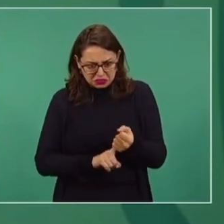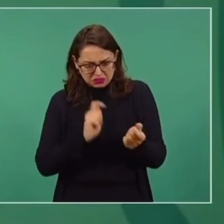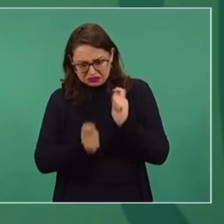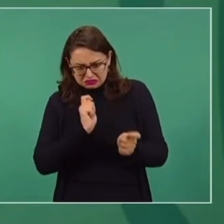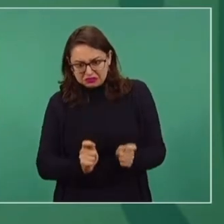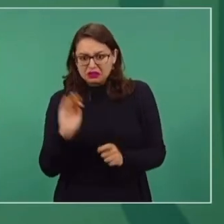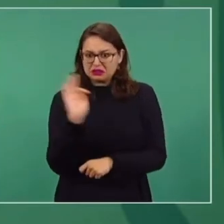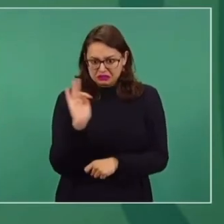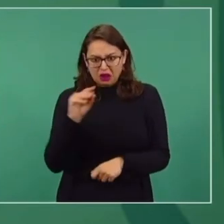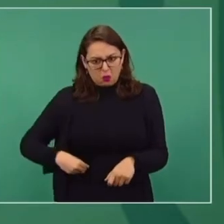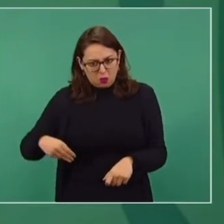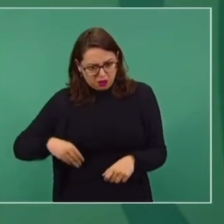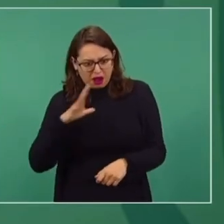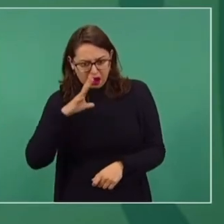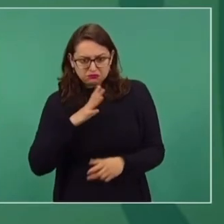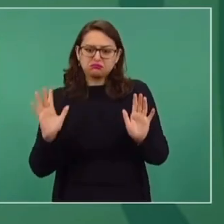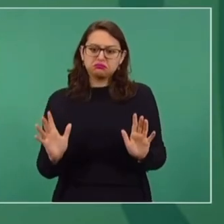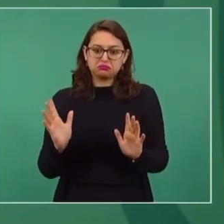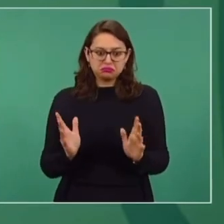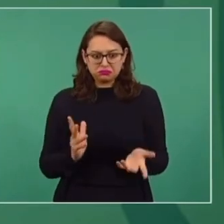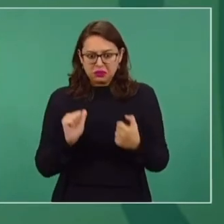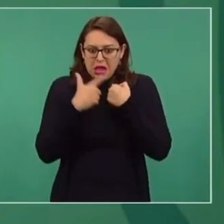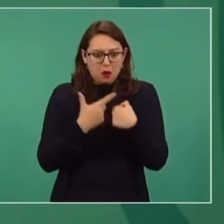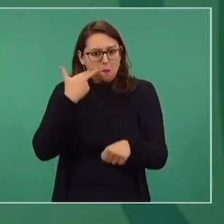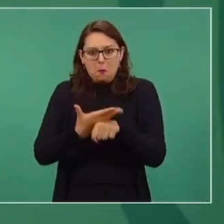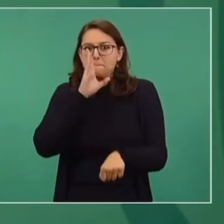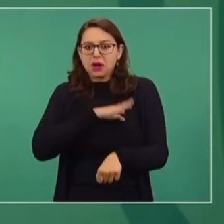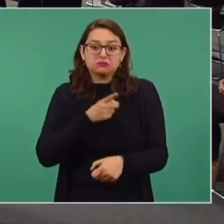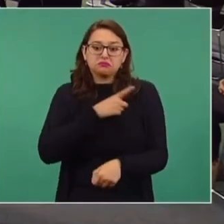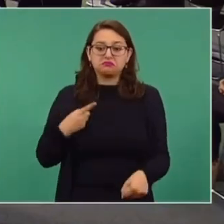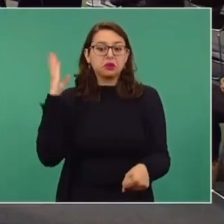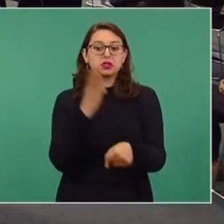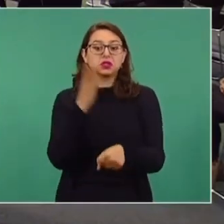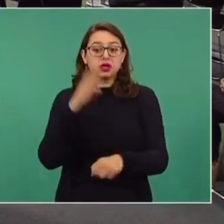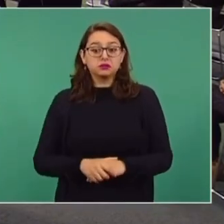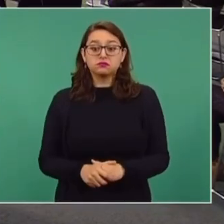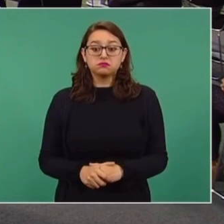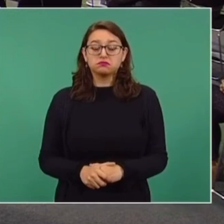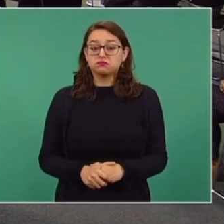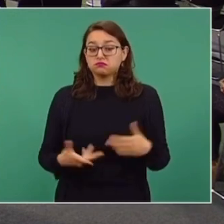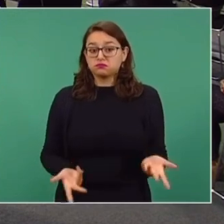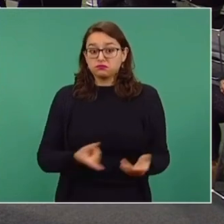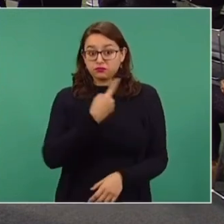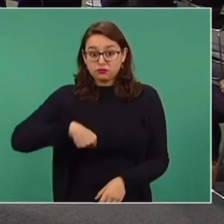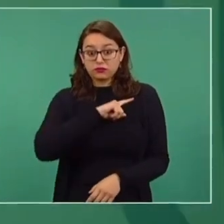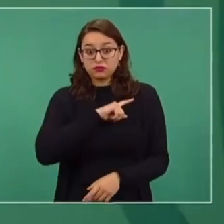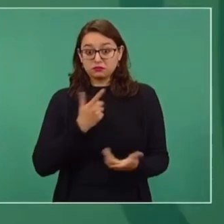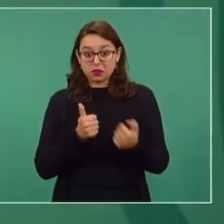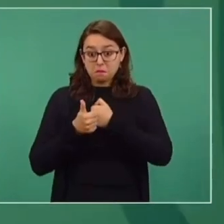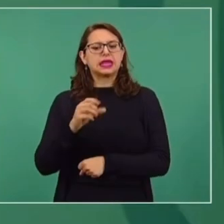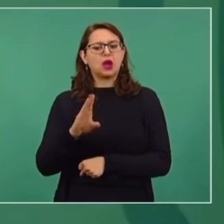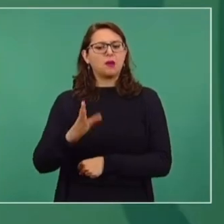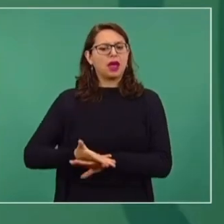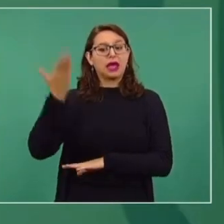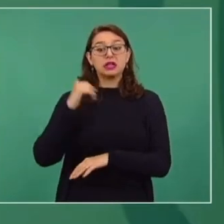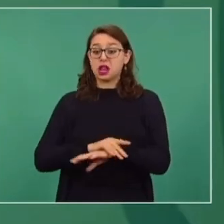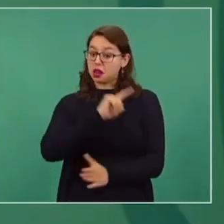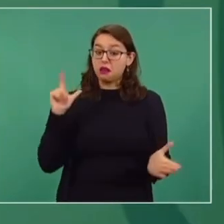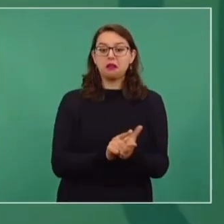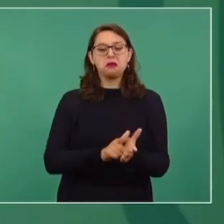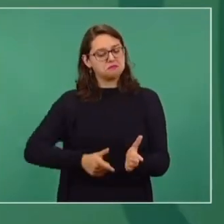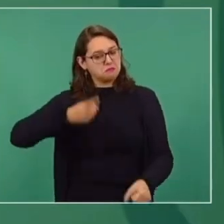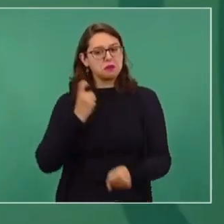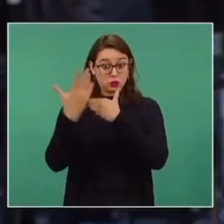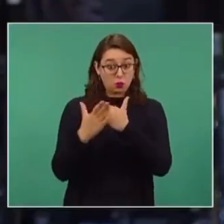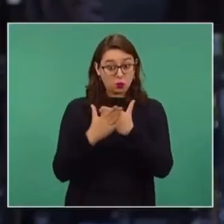responsables, negligencia, pues se tiene que castigar. Nosotros no protegemos a nadie, la ley es la ley,